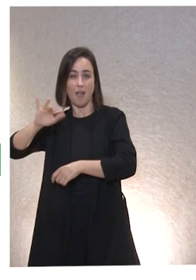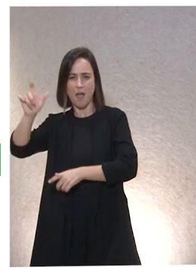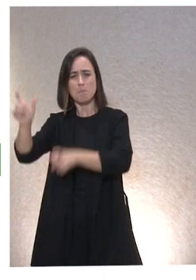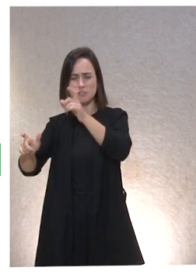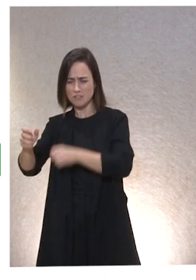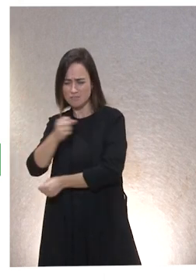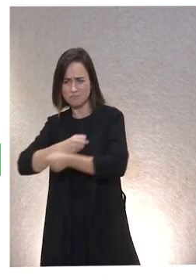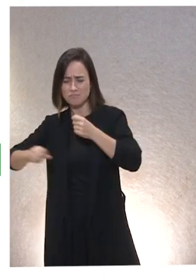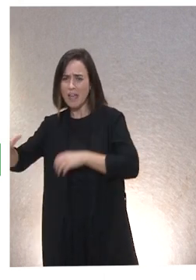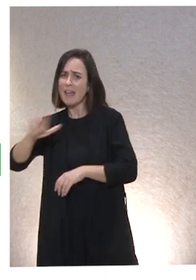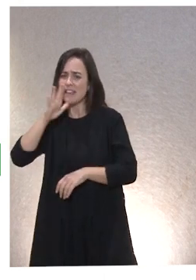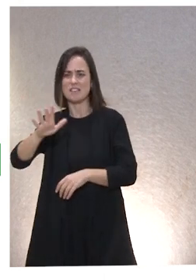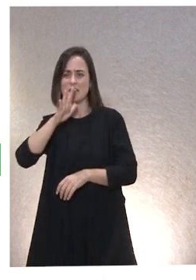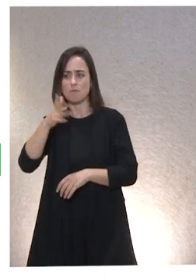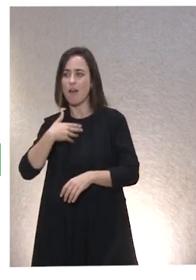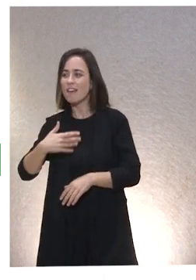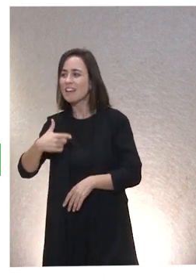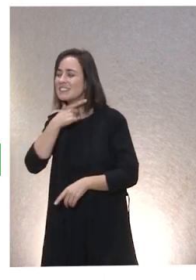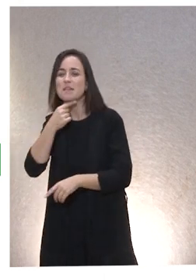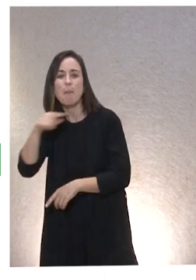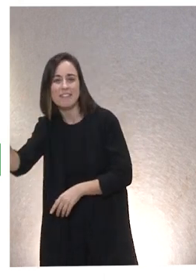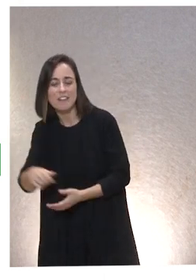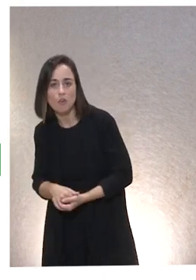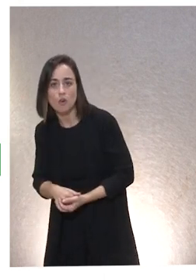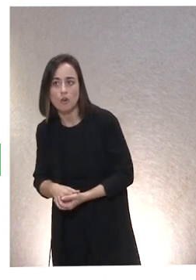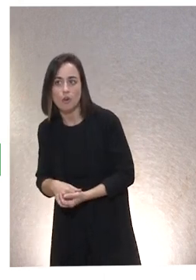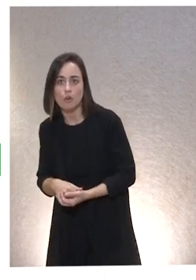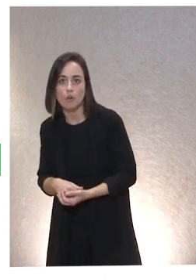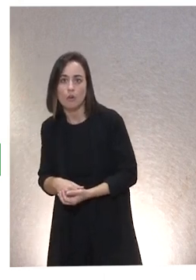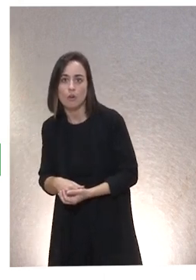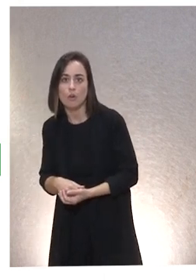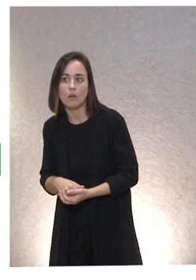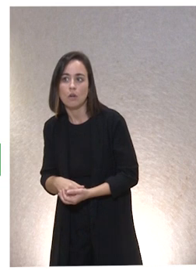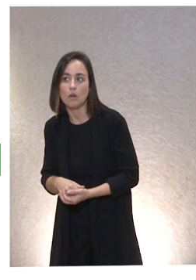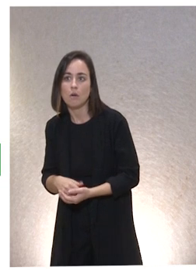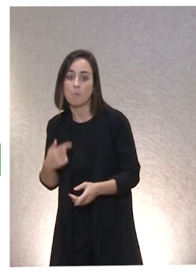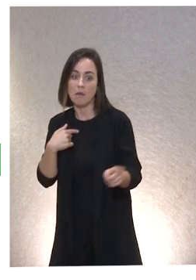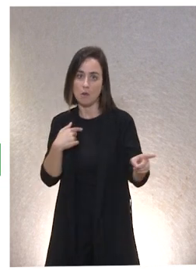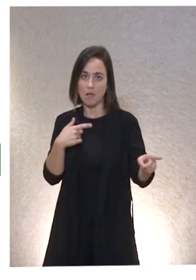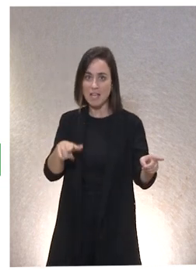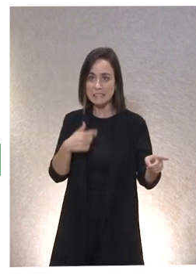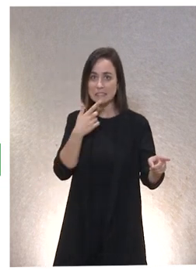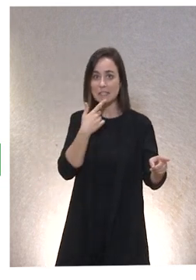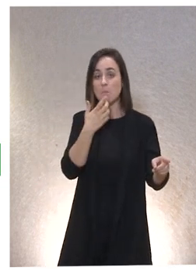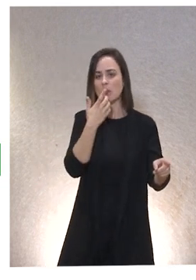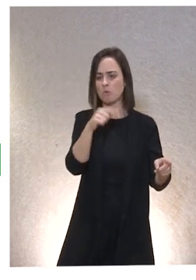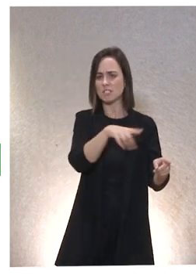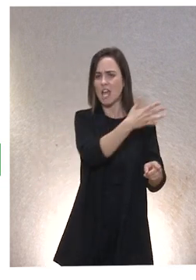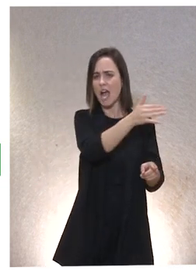Y eso se dice, bien, vale, es simpático, pero no lo vas a comparar con este otro que construye no sé qué aparato.